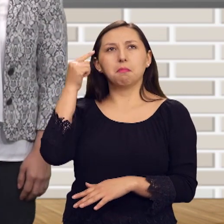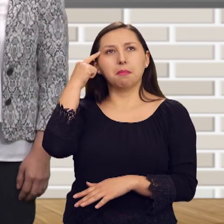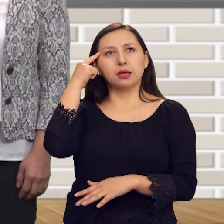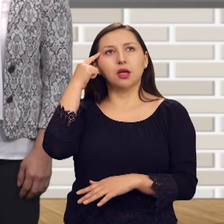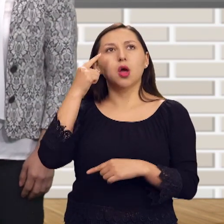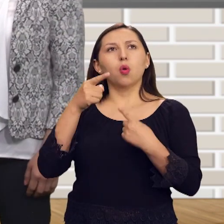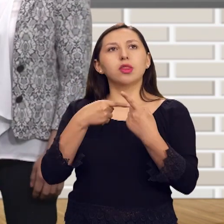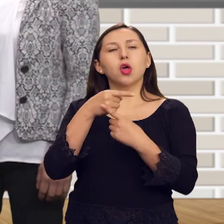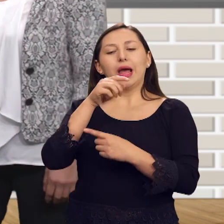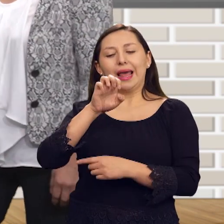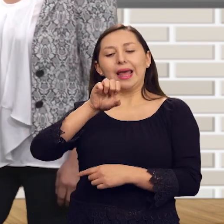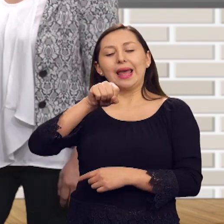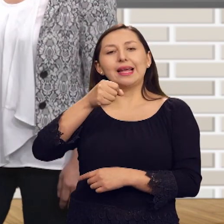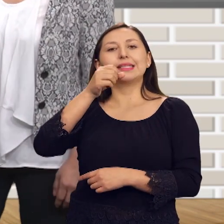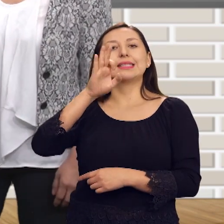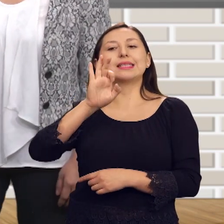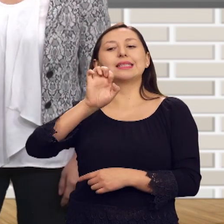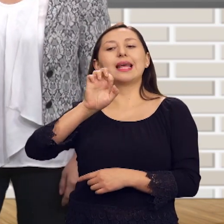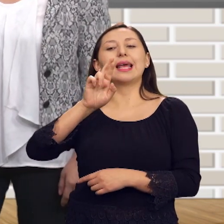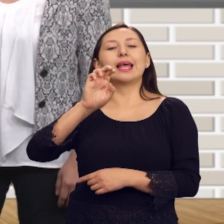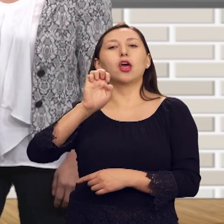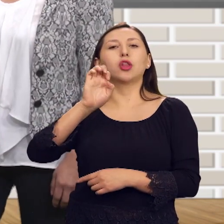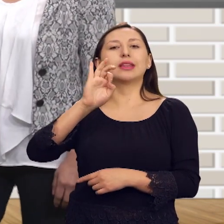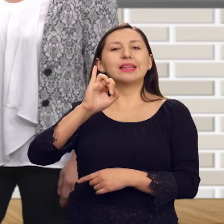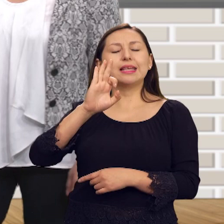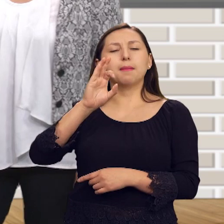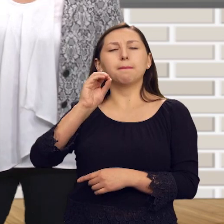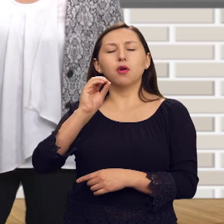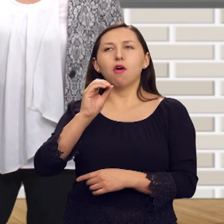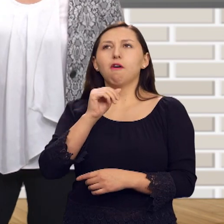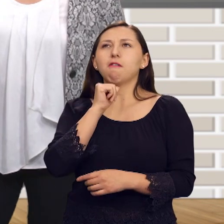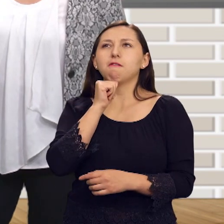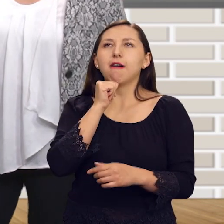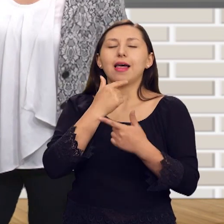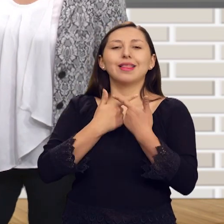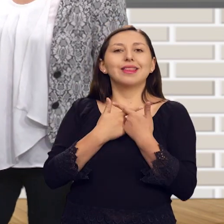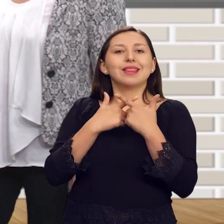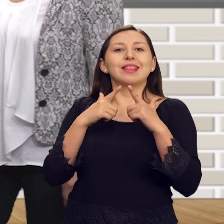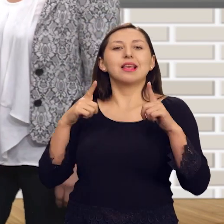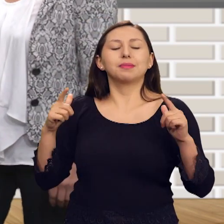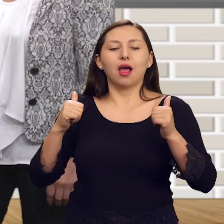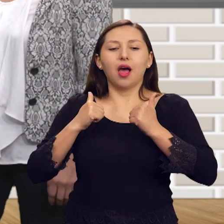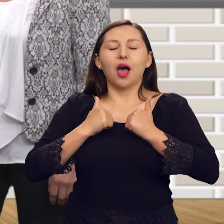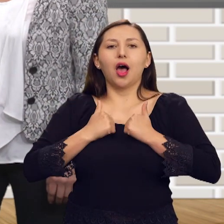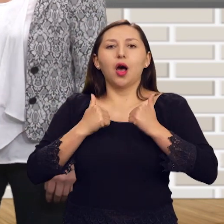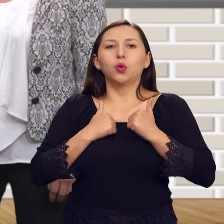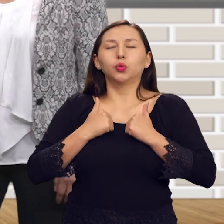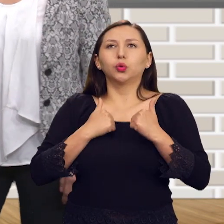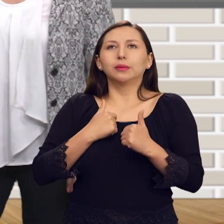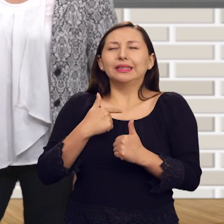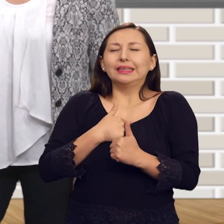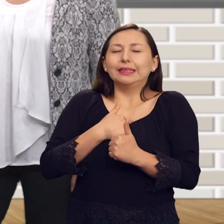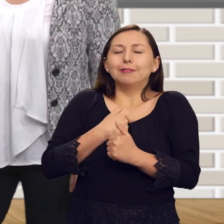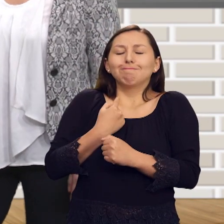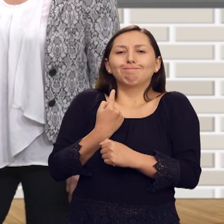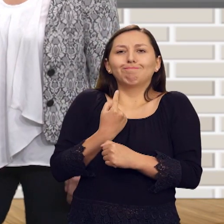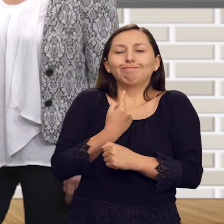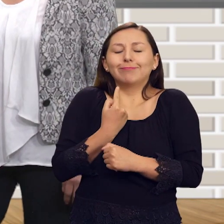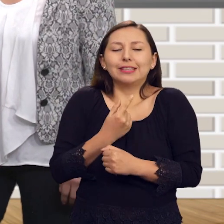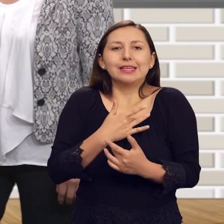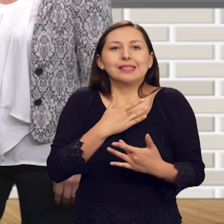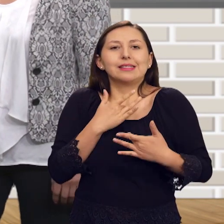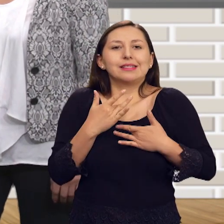estereotipos y los prejuicios han coartado la libertad y la autonomía de las personas. Te comento Sebas. Los